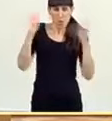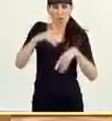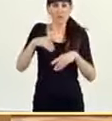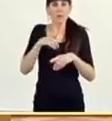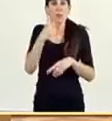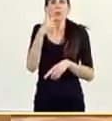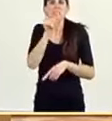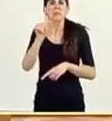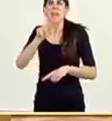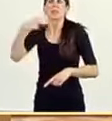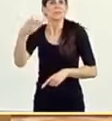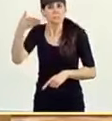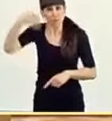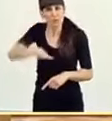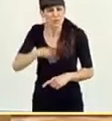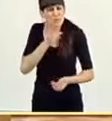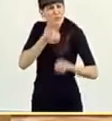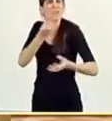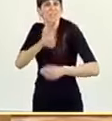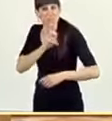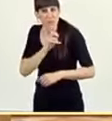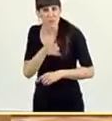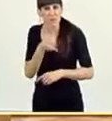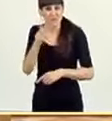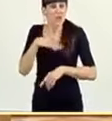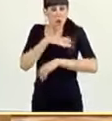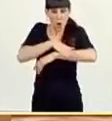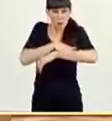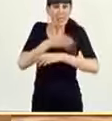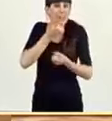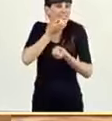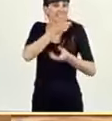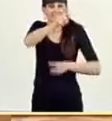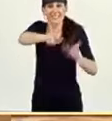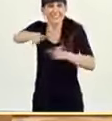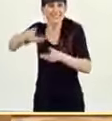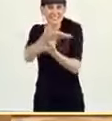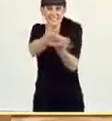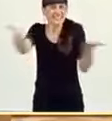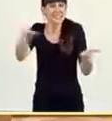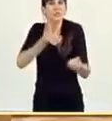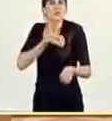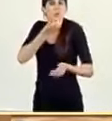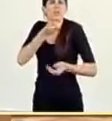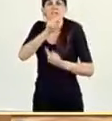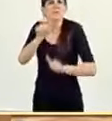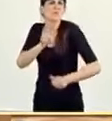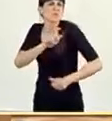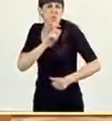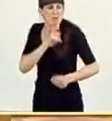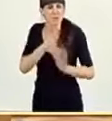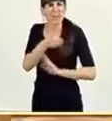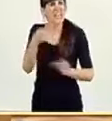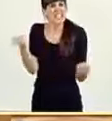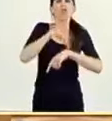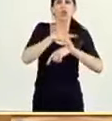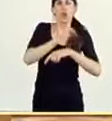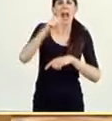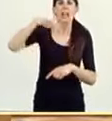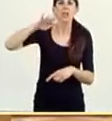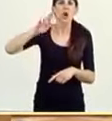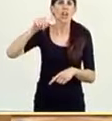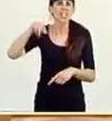una semana después? ¿Cómo le contaría a este gobierno, a toda esta gente, señora Vicepresidenta, esta campaña?